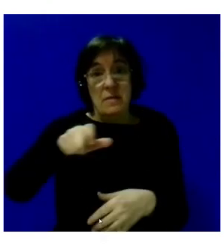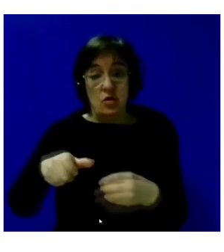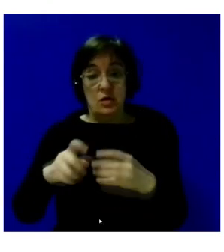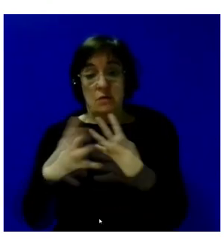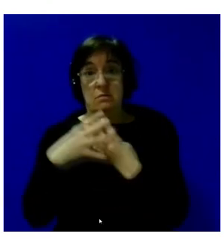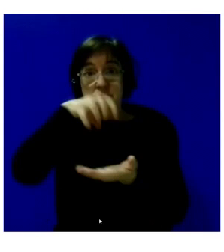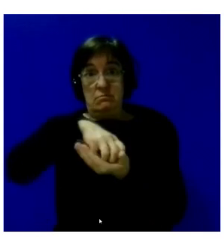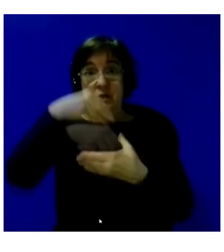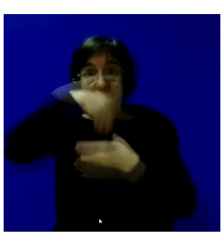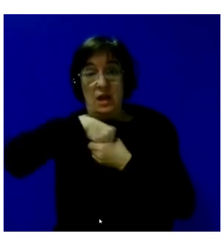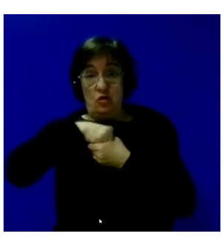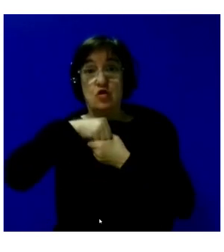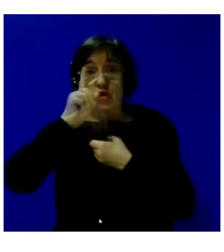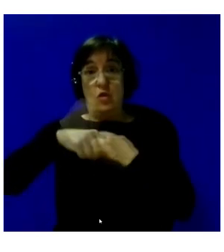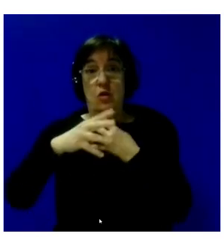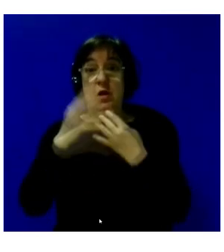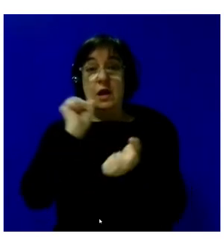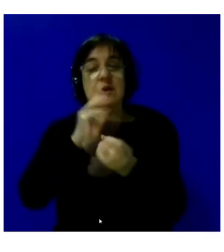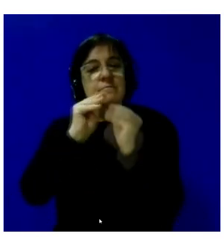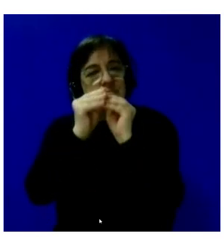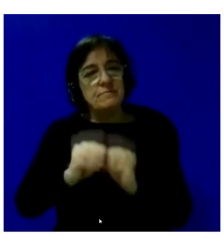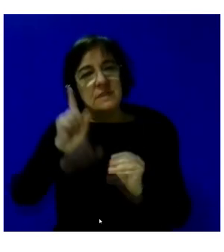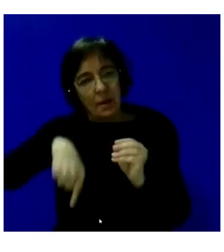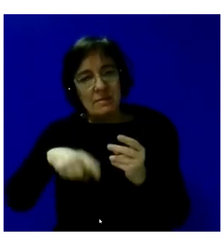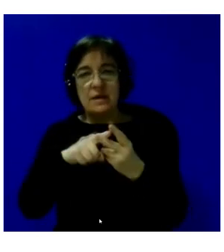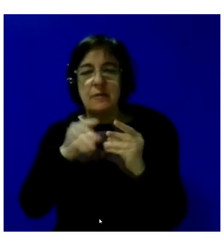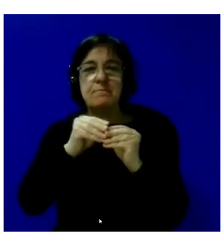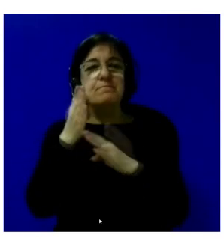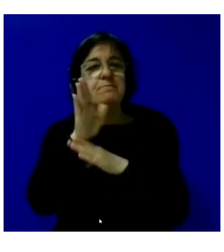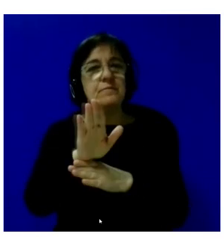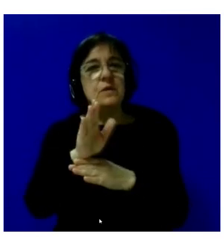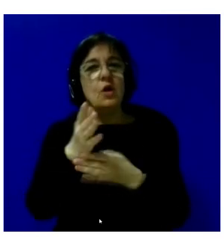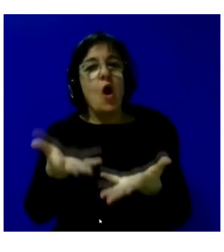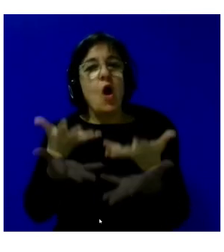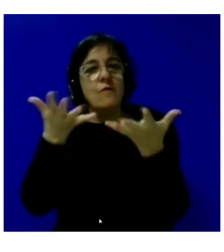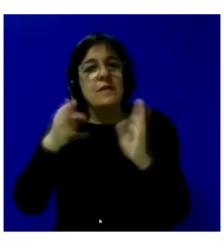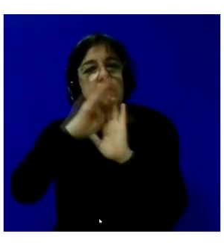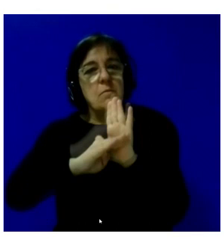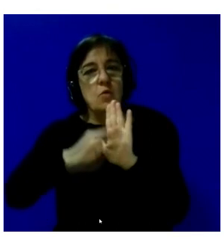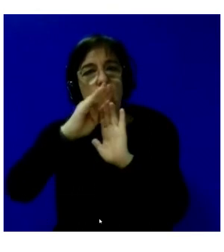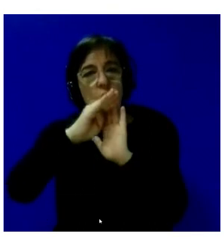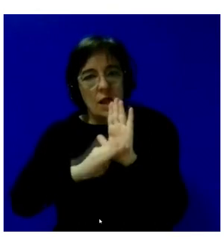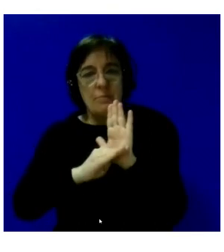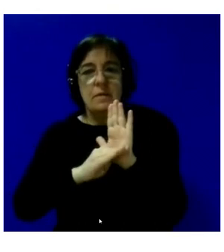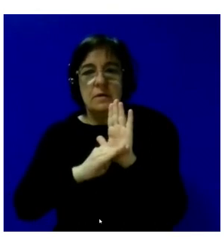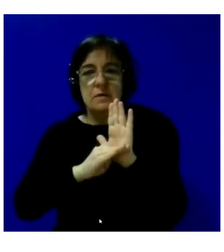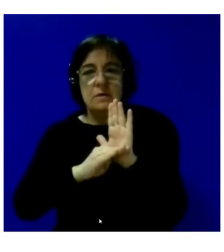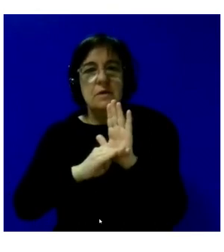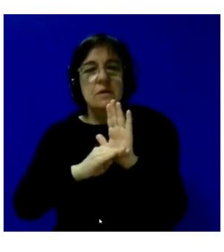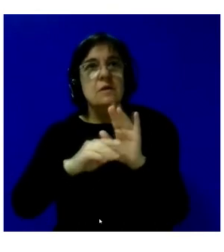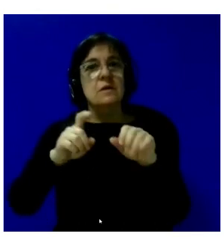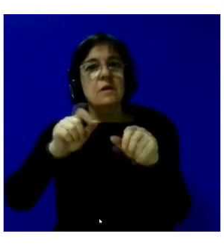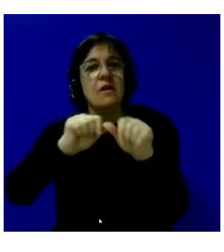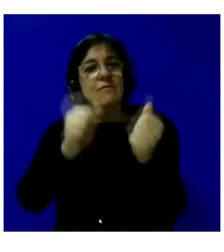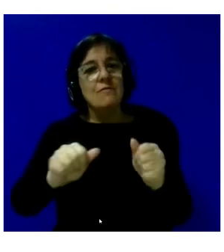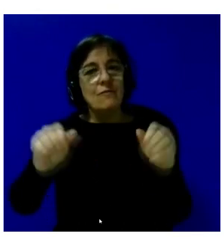prisión y, a su vez, también elaboramos o planteamos o ofrecemos programas de carácter formativo